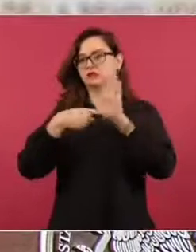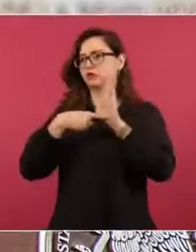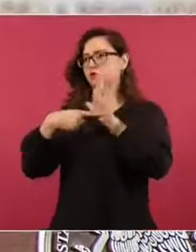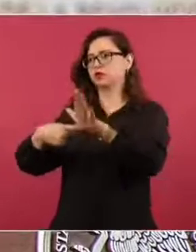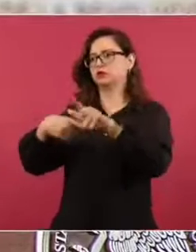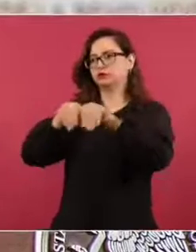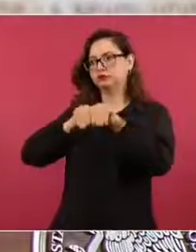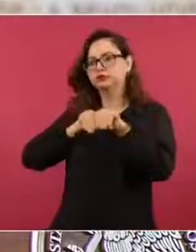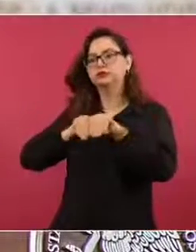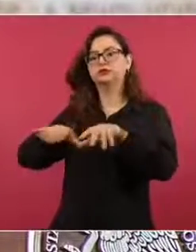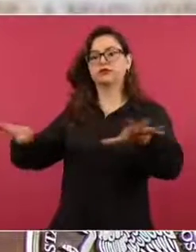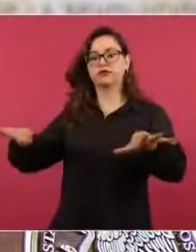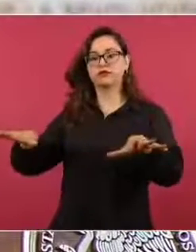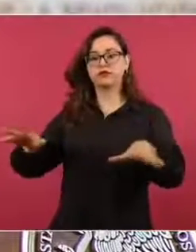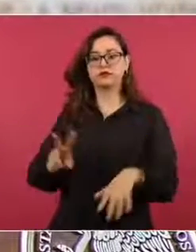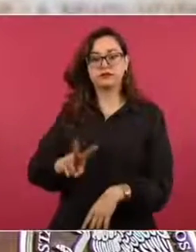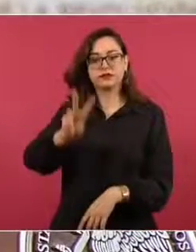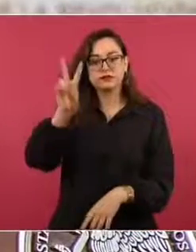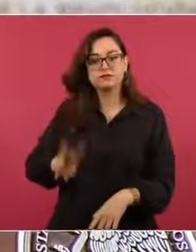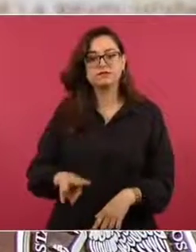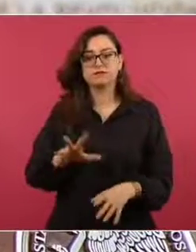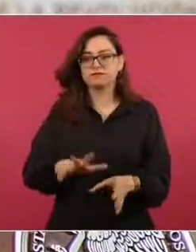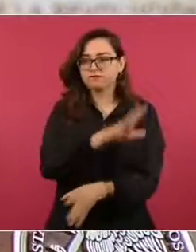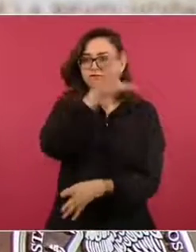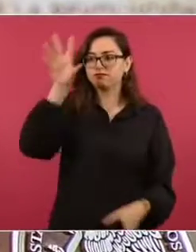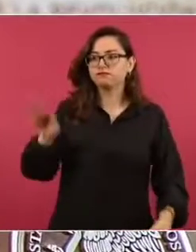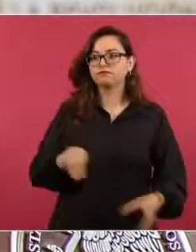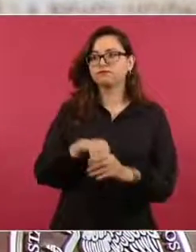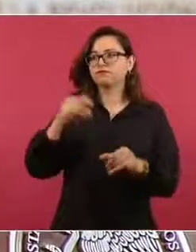información completa.